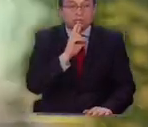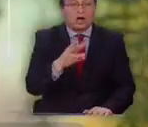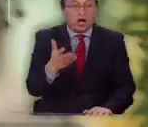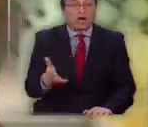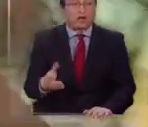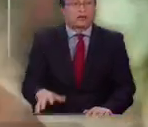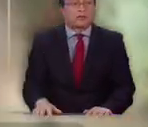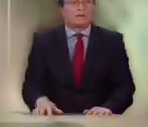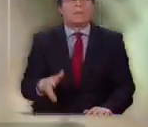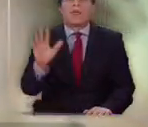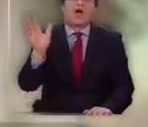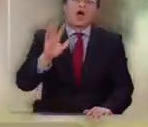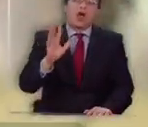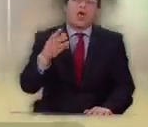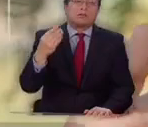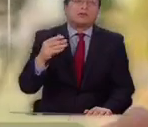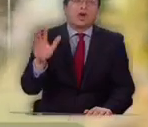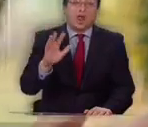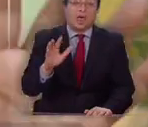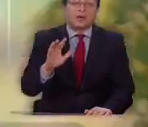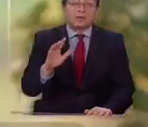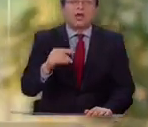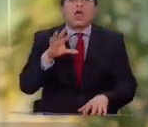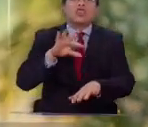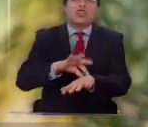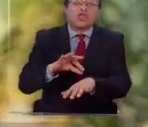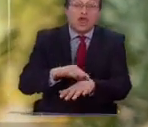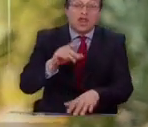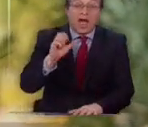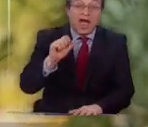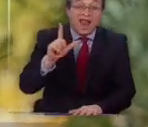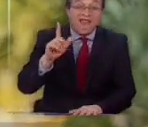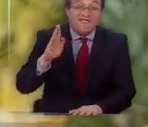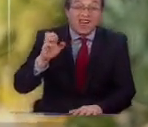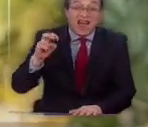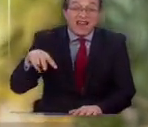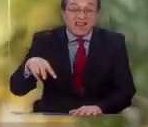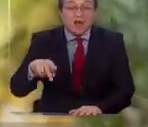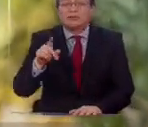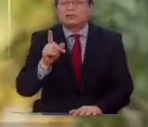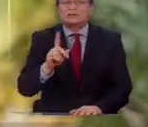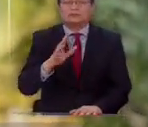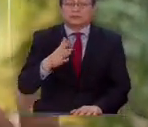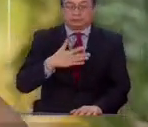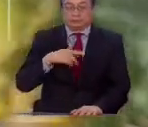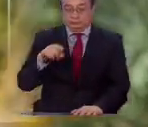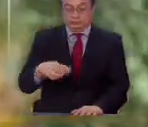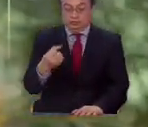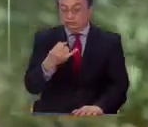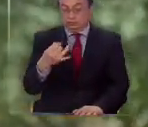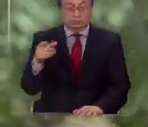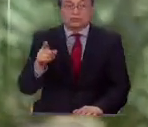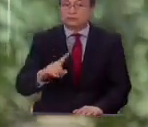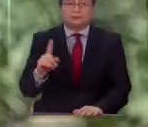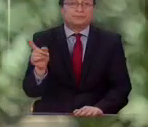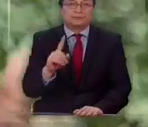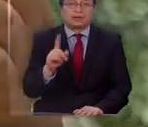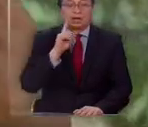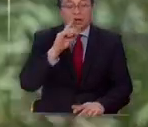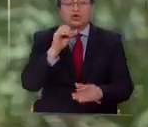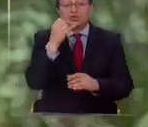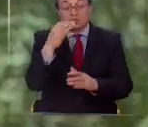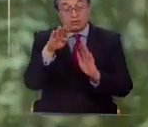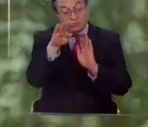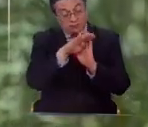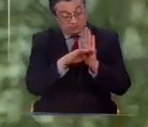instante. Hola, buenas tardes. Aló, sí, buenas tardes, ¿con el doctor Alvar? No, le digo yo. Ni en este número, ni en ninguno de los números de